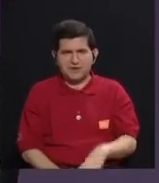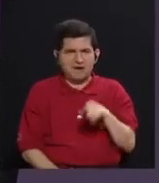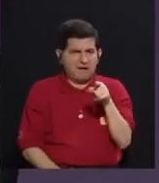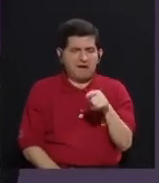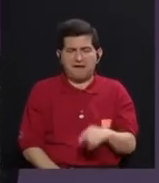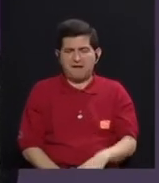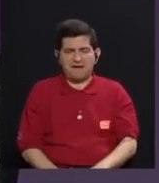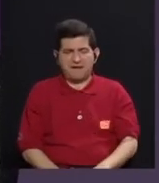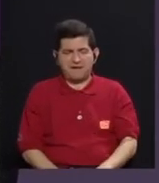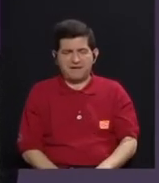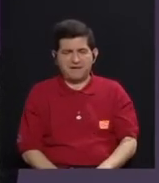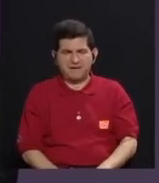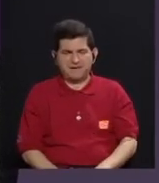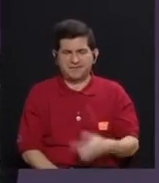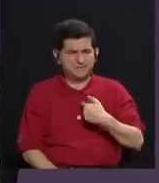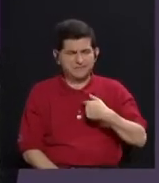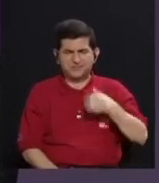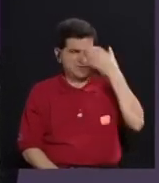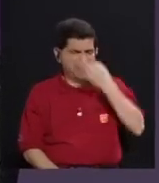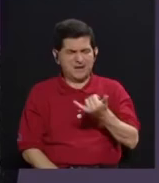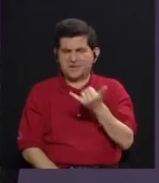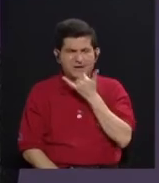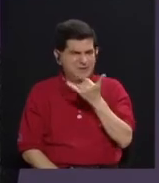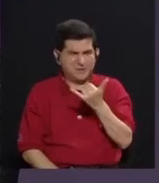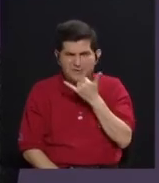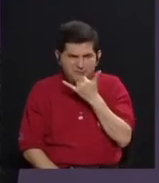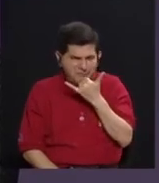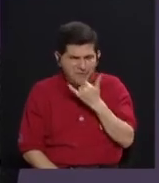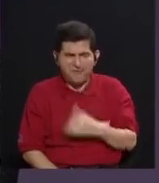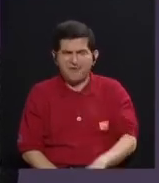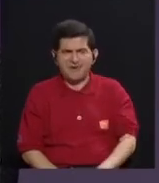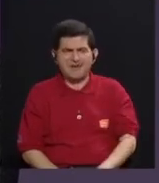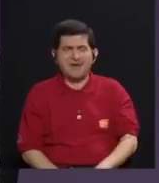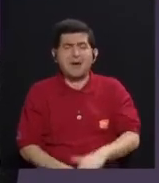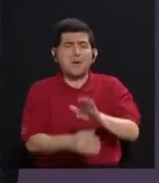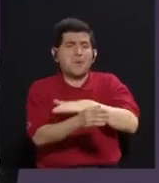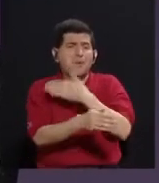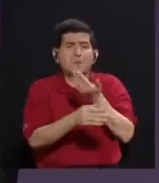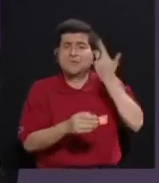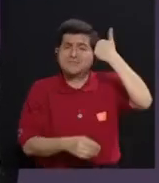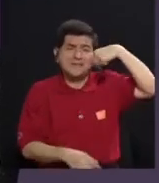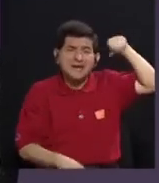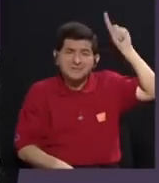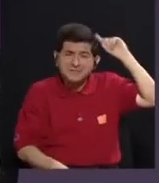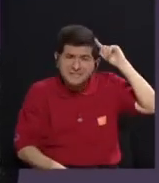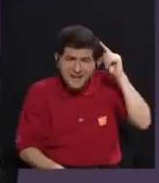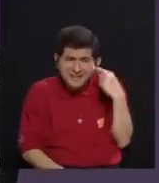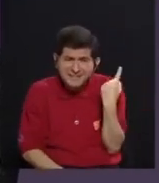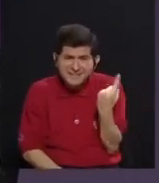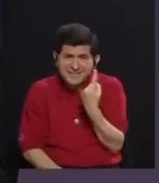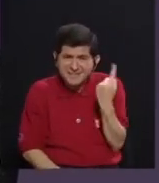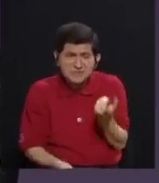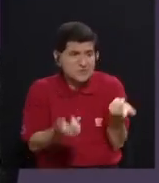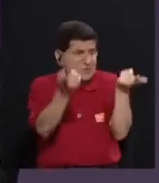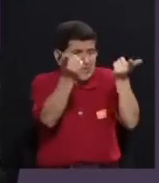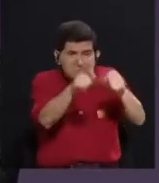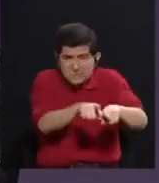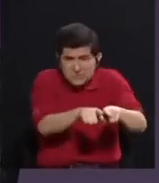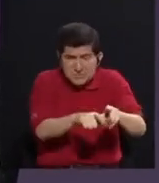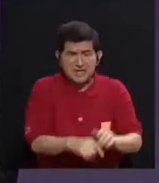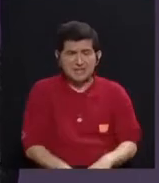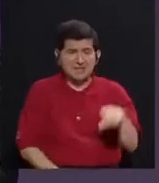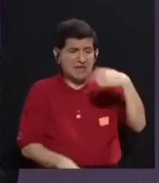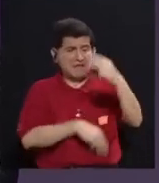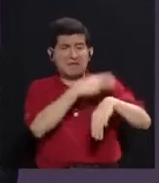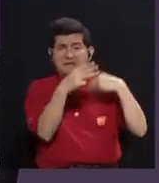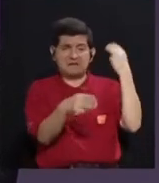sin embargo, pero se me hace completamente equivoco, presumir que la música es una abstracción que sucede en este